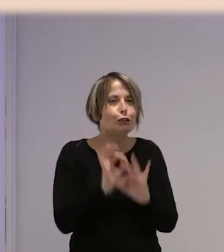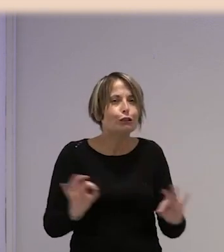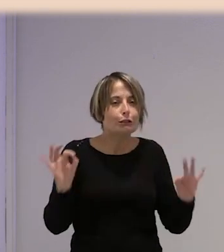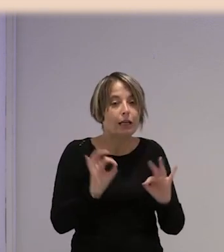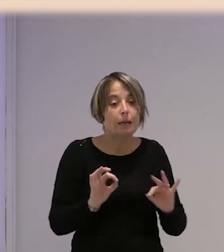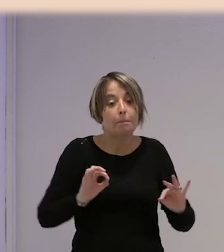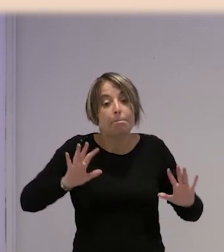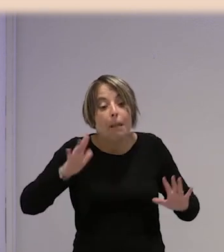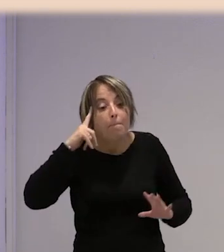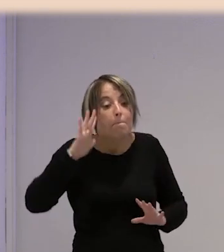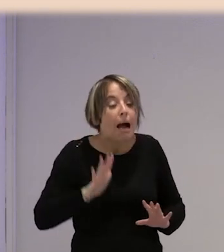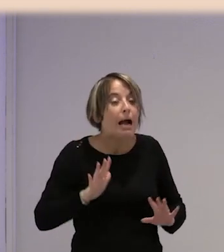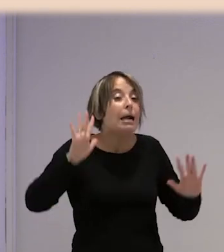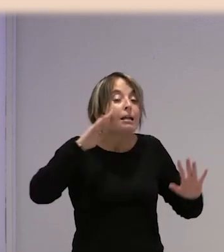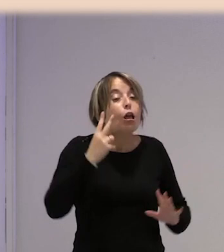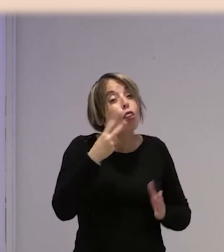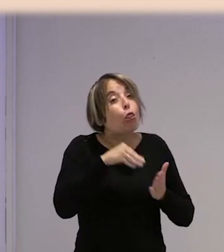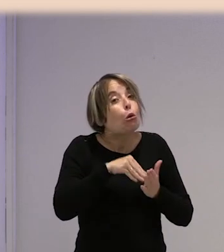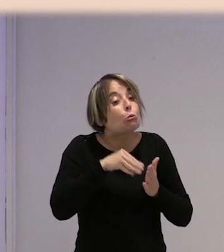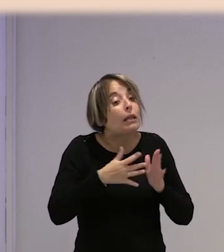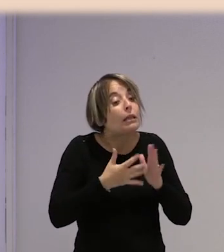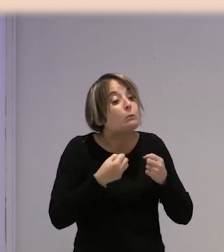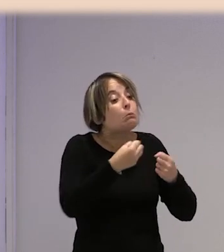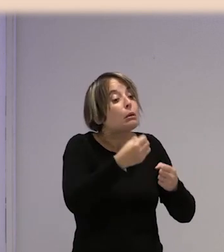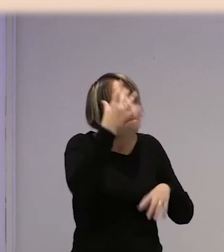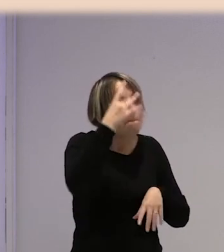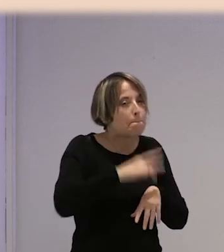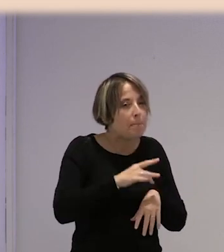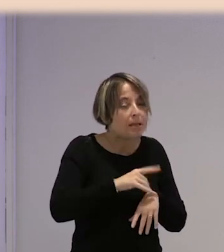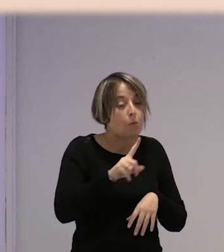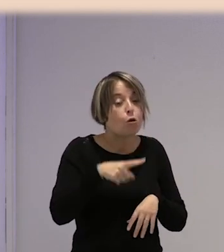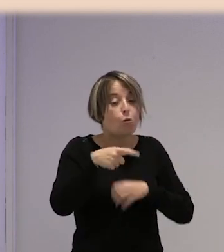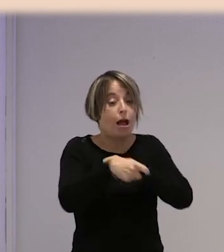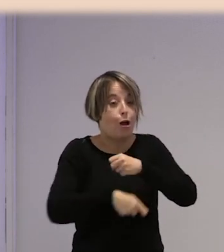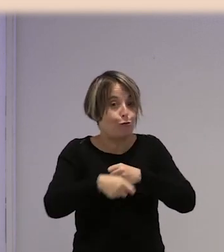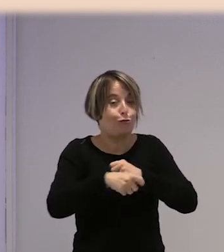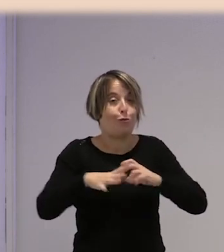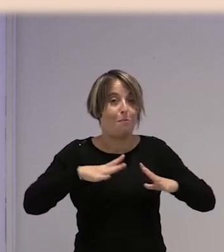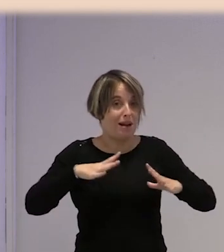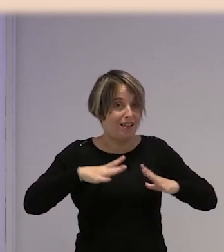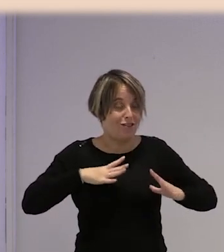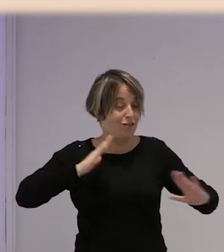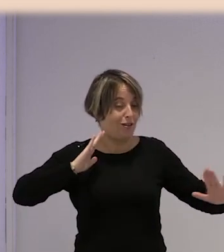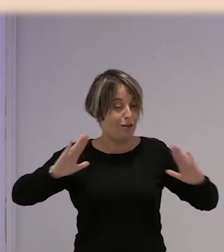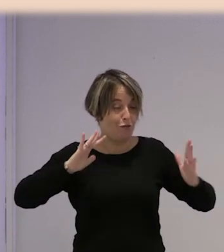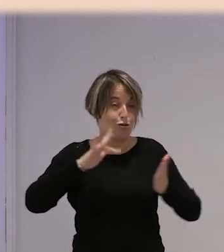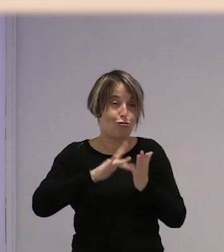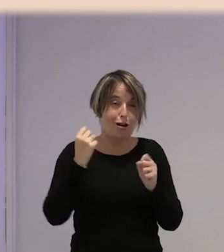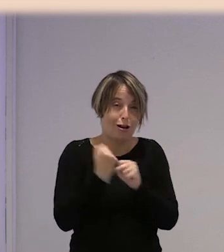Parece ser que al principio la llevaron un par de veces al médico, pero luego, claro, llegó agosto las vacaciones y en vacaciones tenemos que